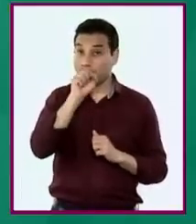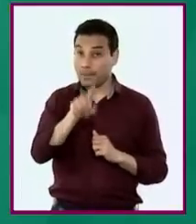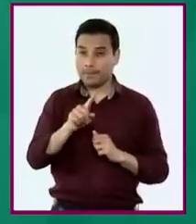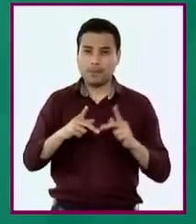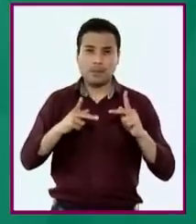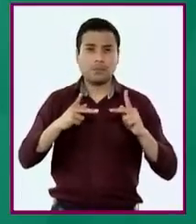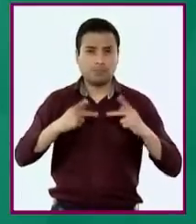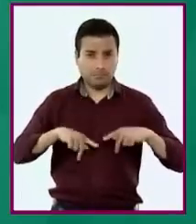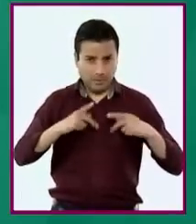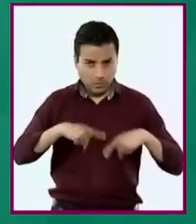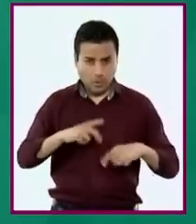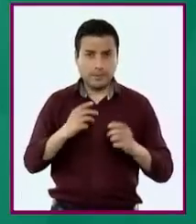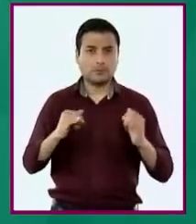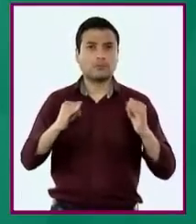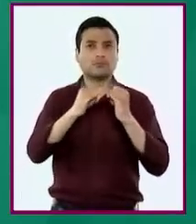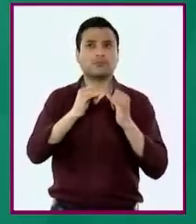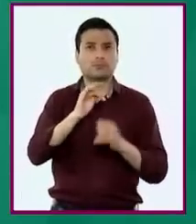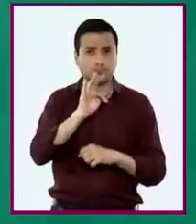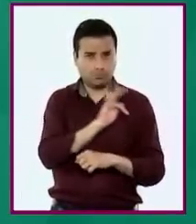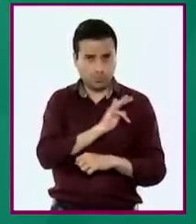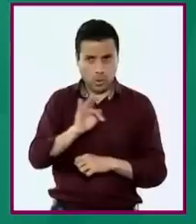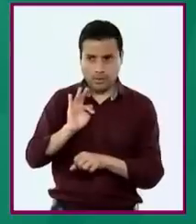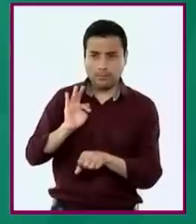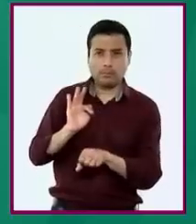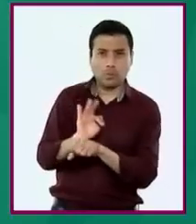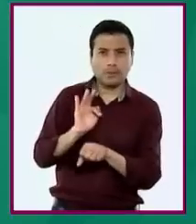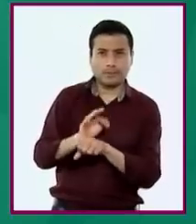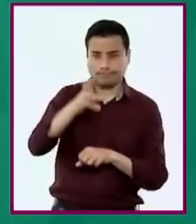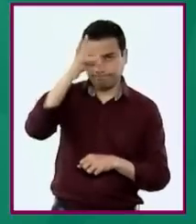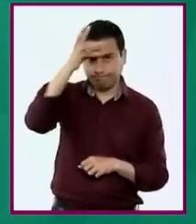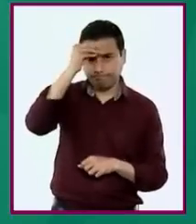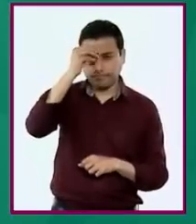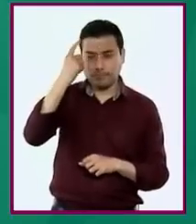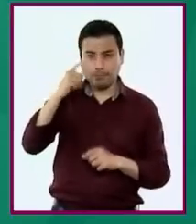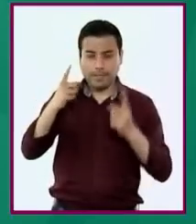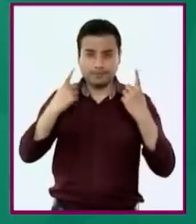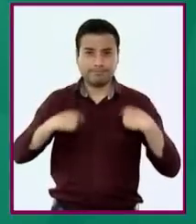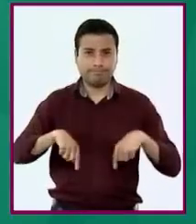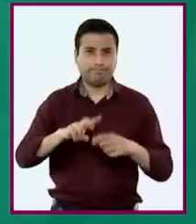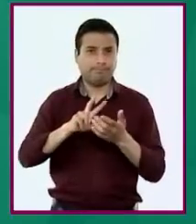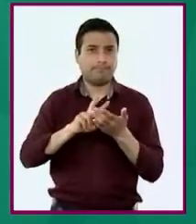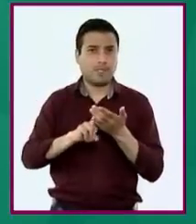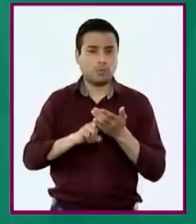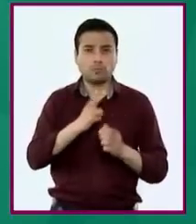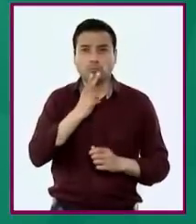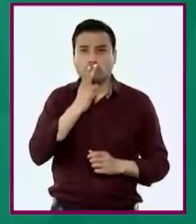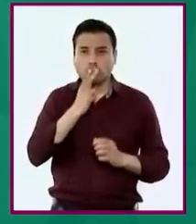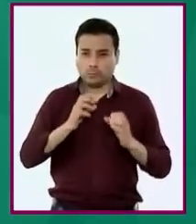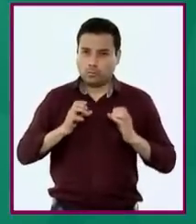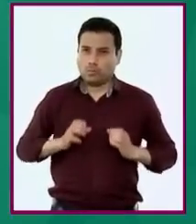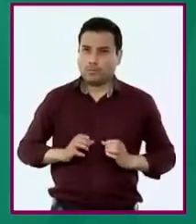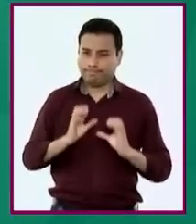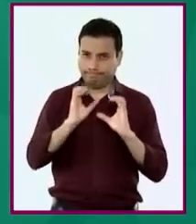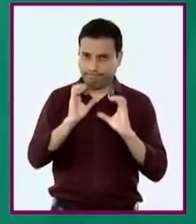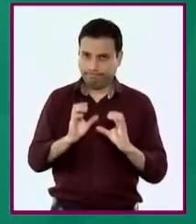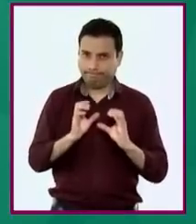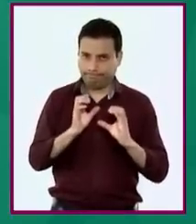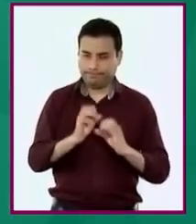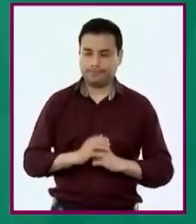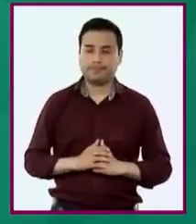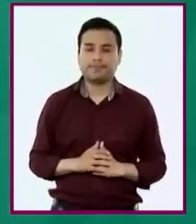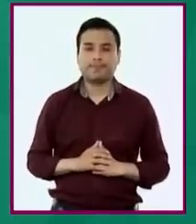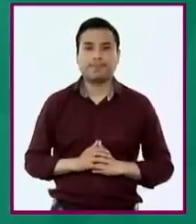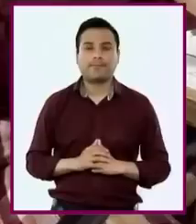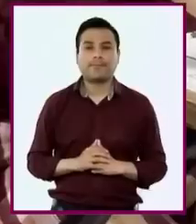personas e instituciones que los protegen ante situaciones que ponen en riesgo su dignidad y su integridad física